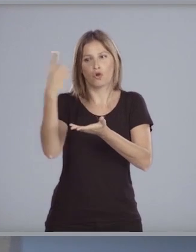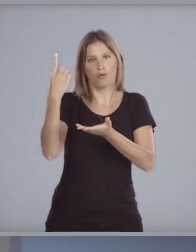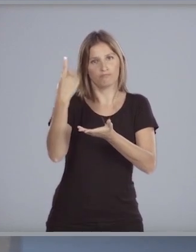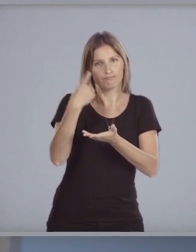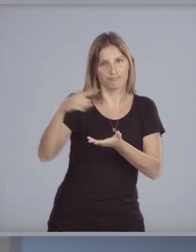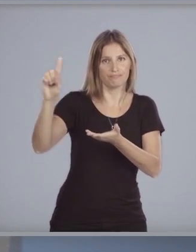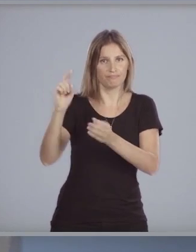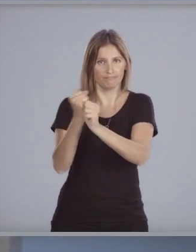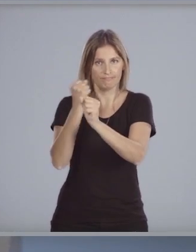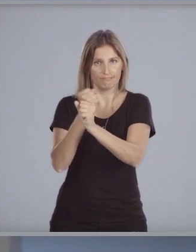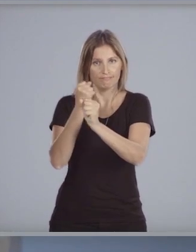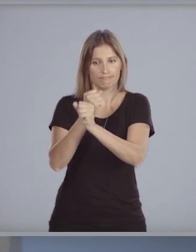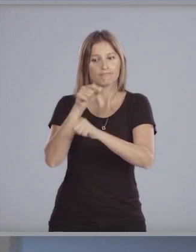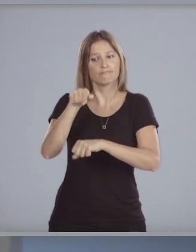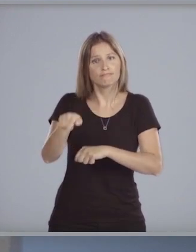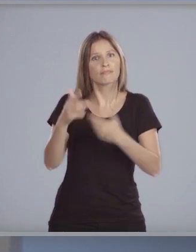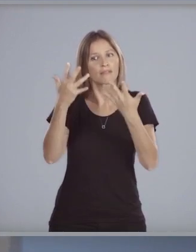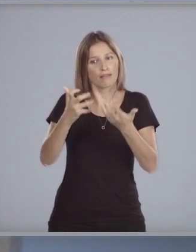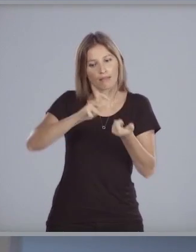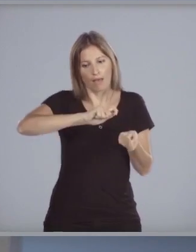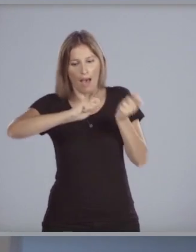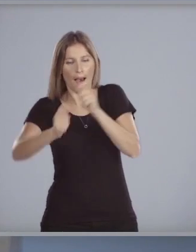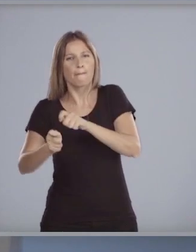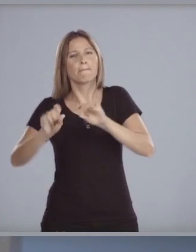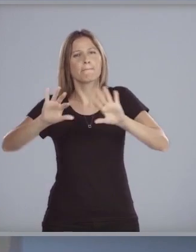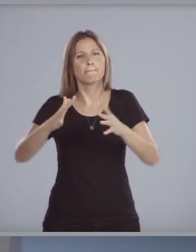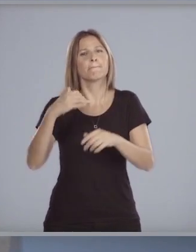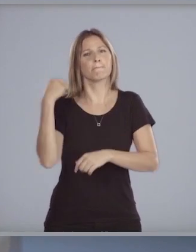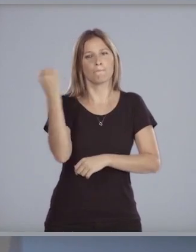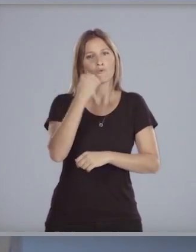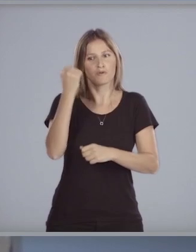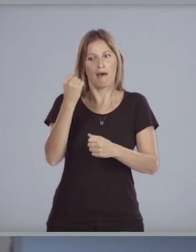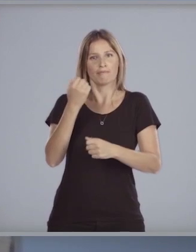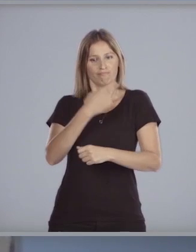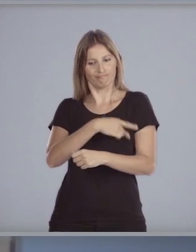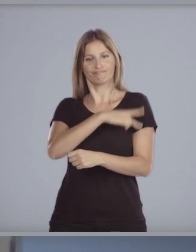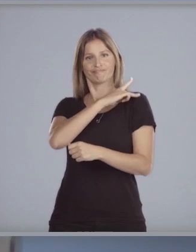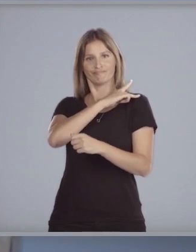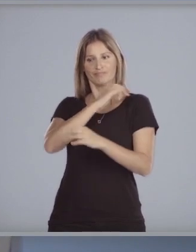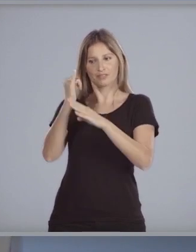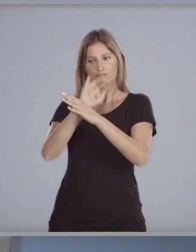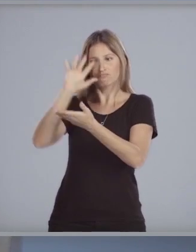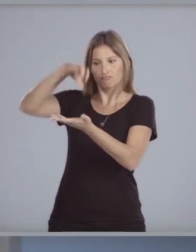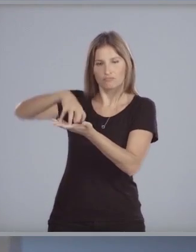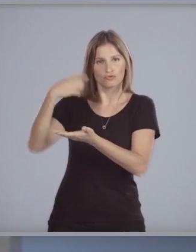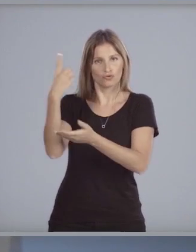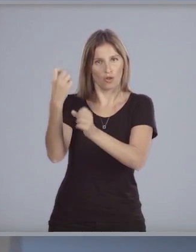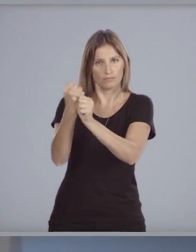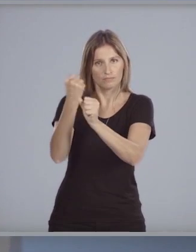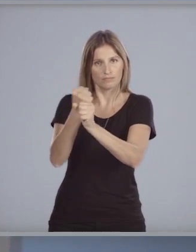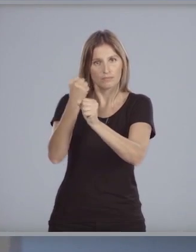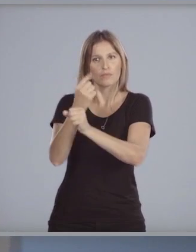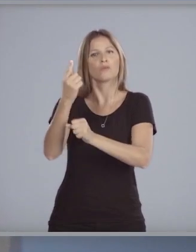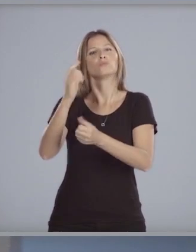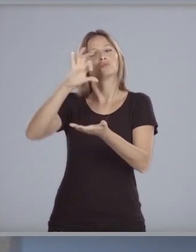Este paso implica la jerarquización institucional de un actor relevante del